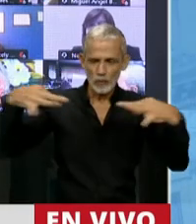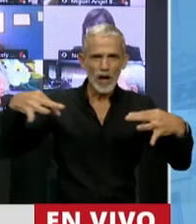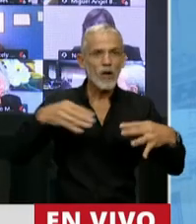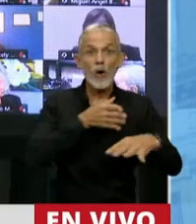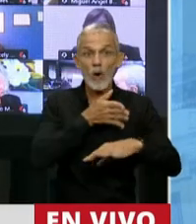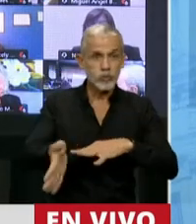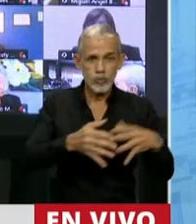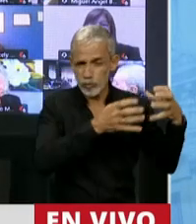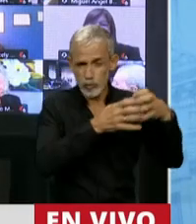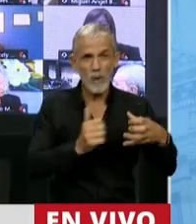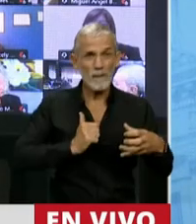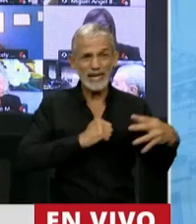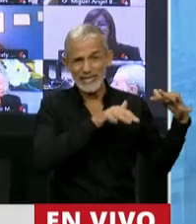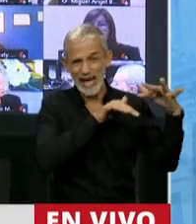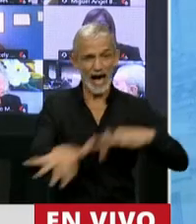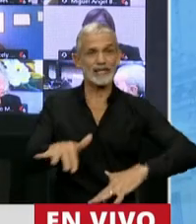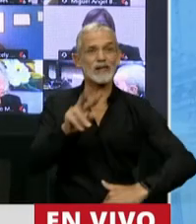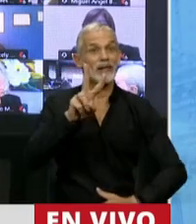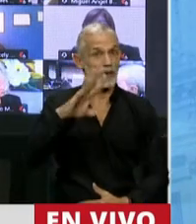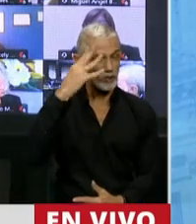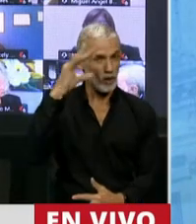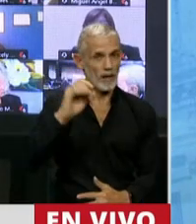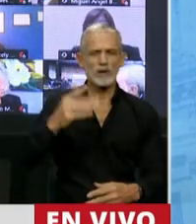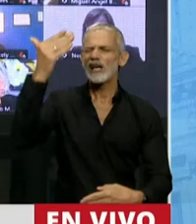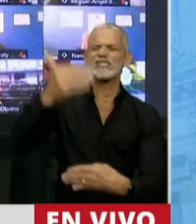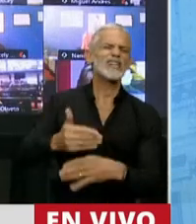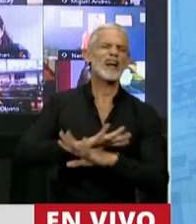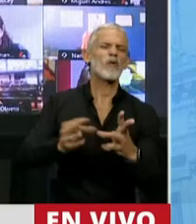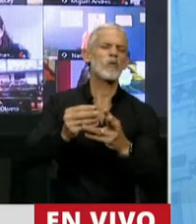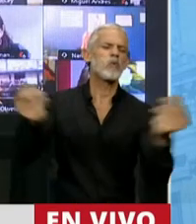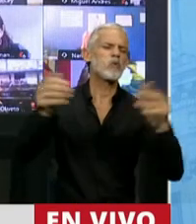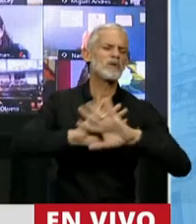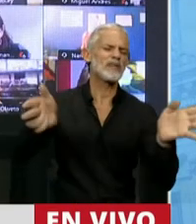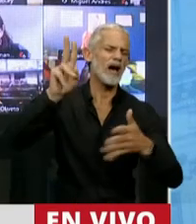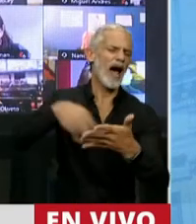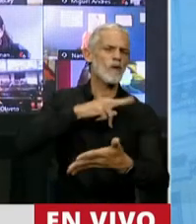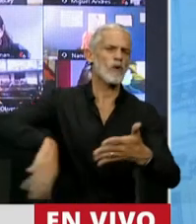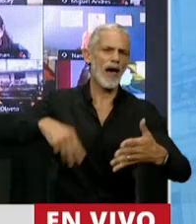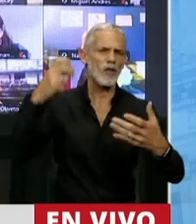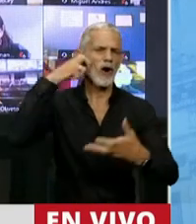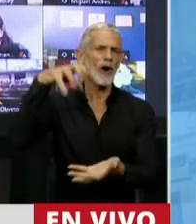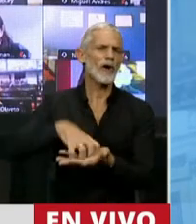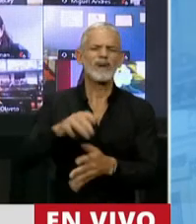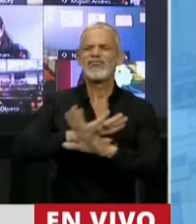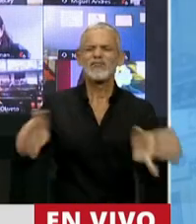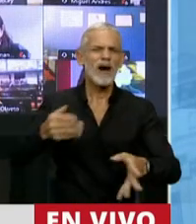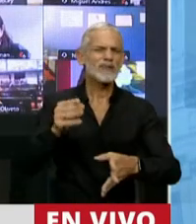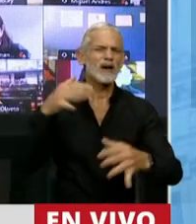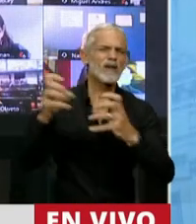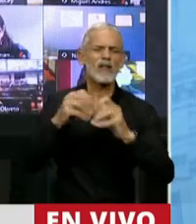Congreso de la Nación Argentina, lo cerró y lo disolvió, porque no nos querían escuchar.